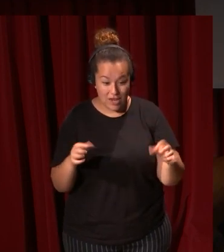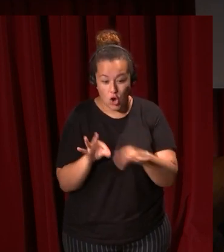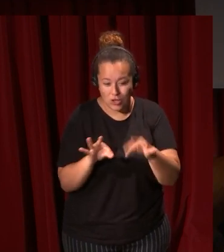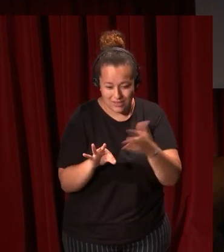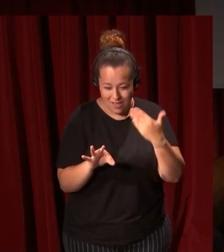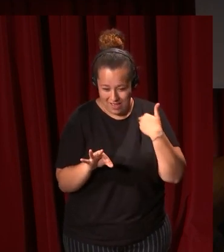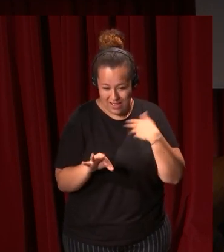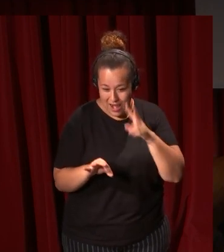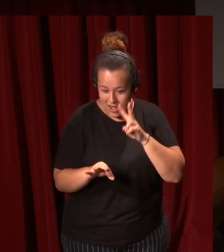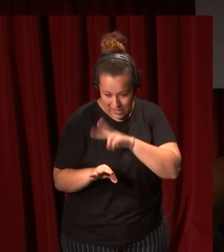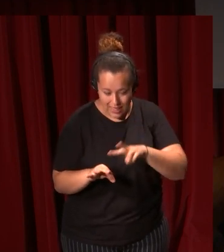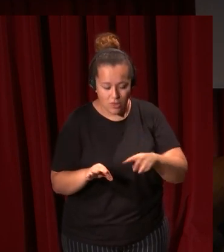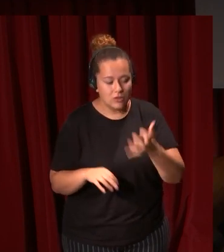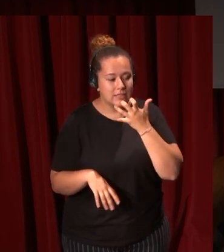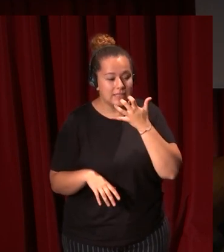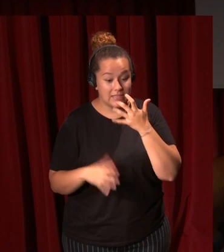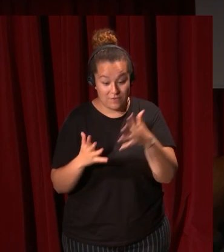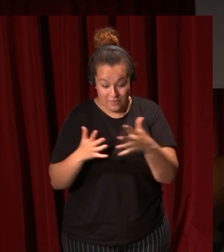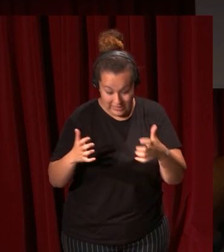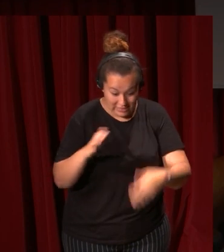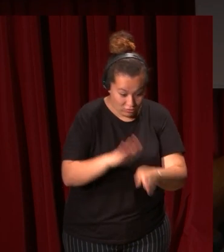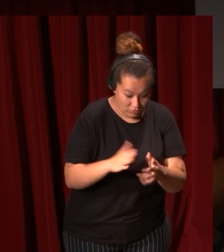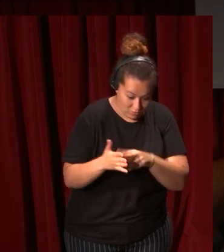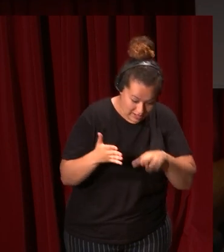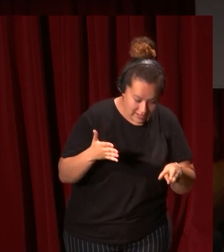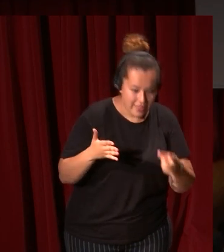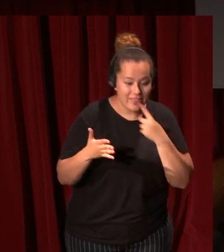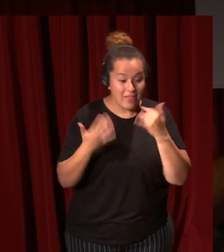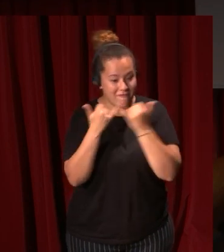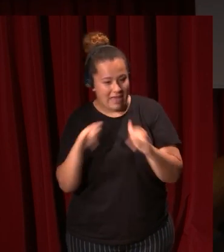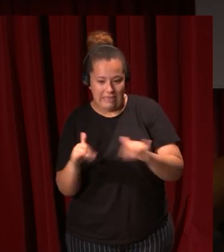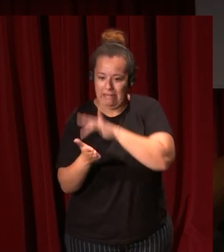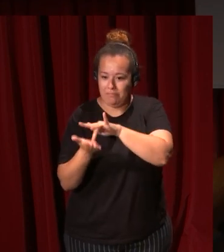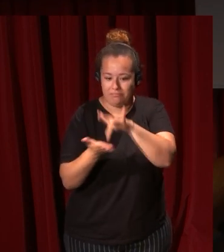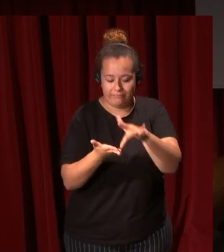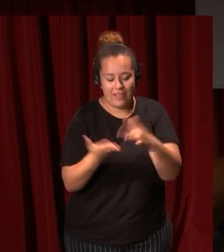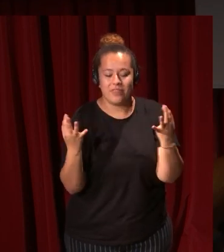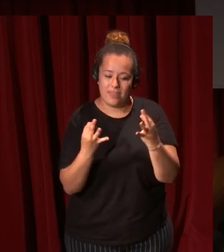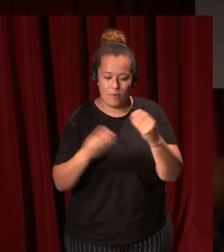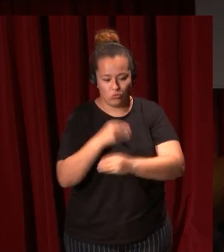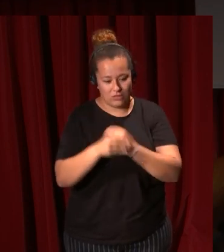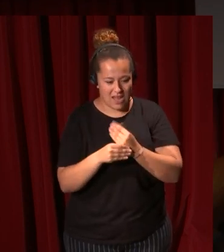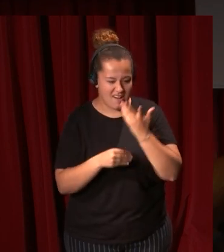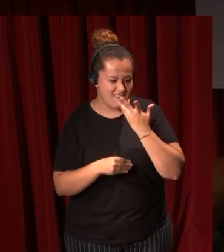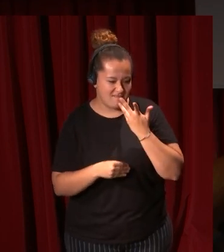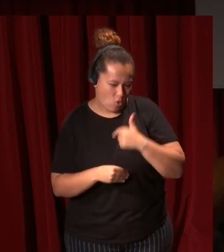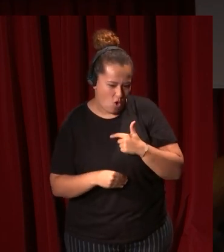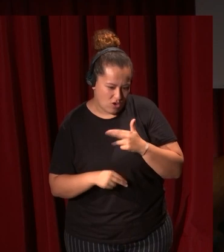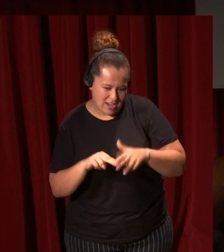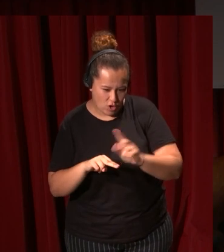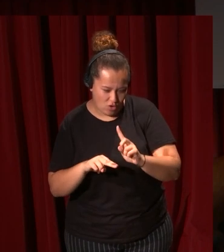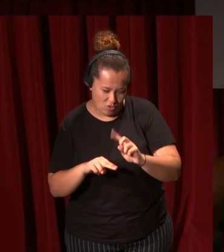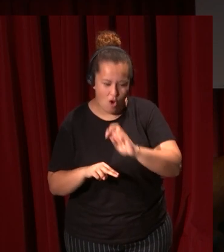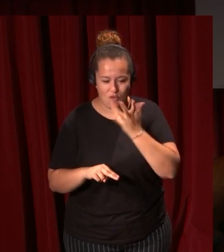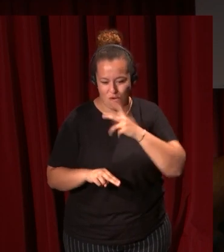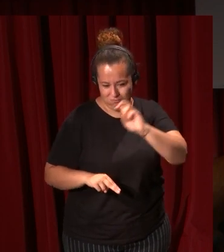he leído antes si se continúa esa frase se dice que en las fiestas y otras ocasiones se debe de utilizar el color estamos hablando hablando de una